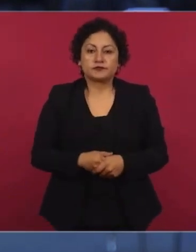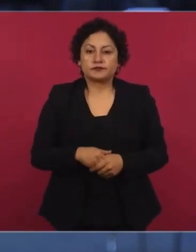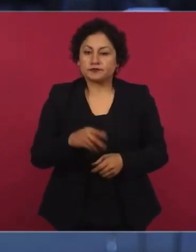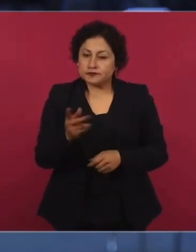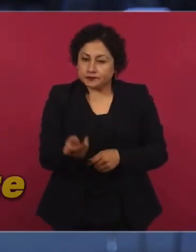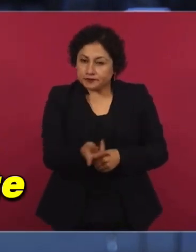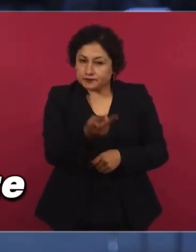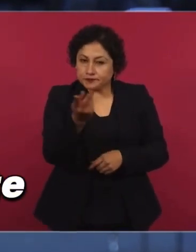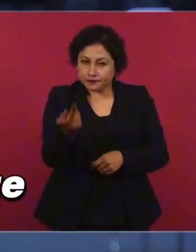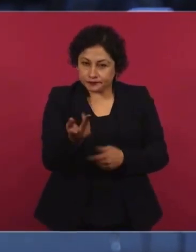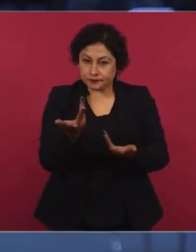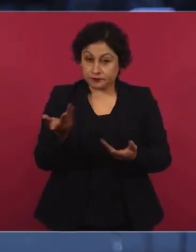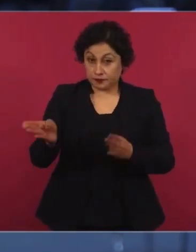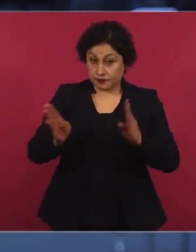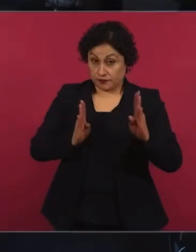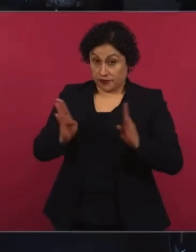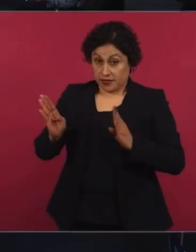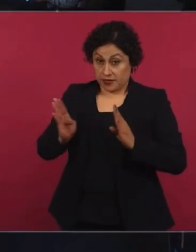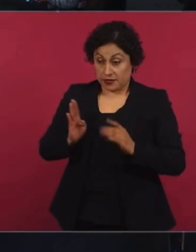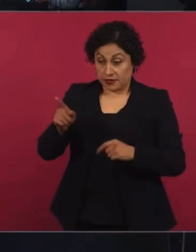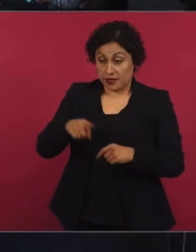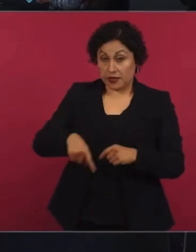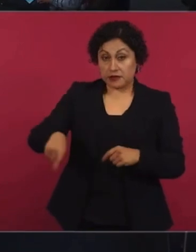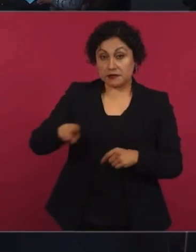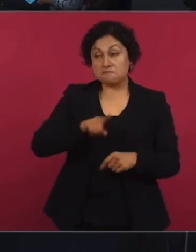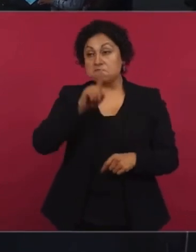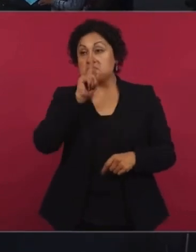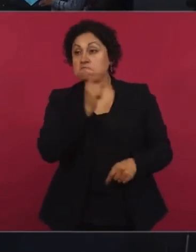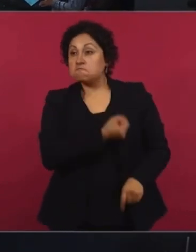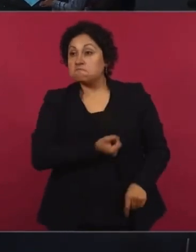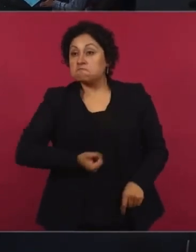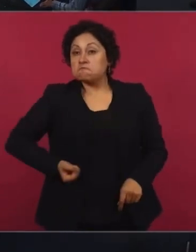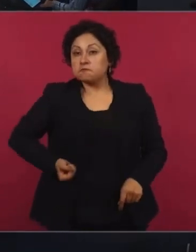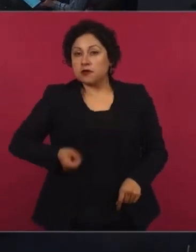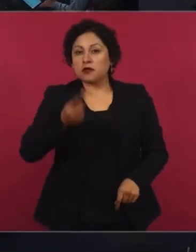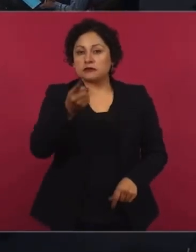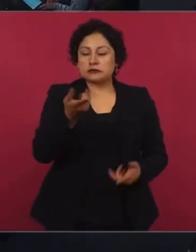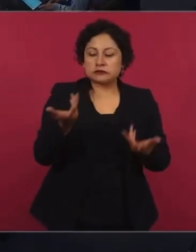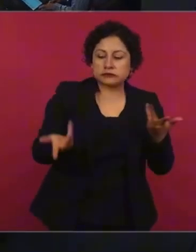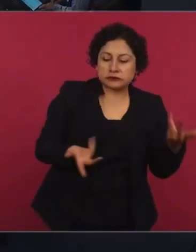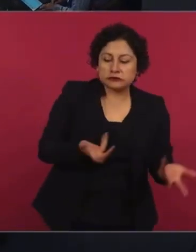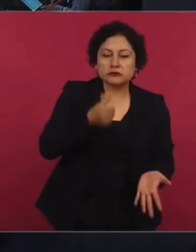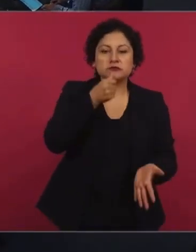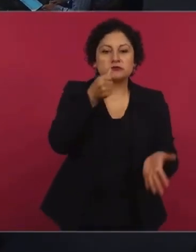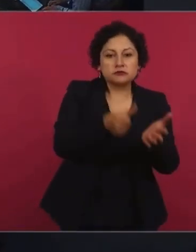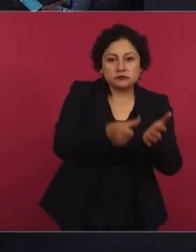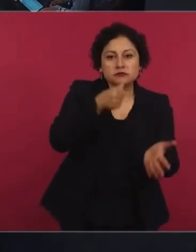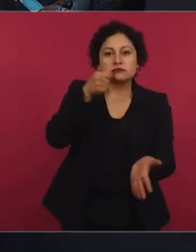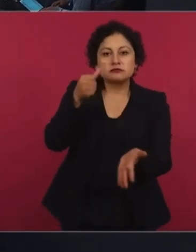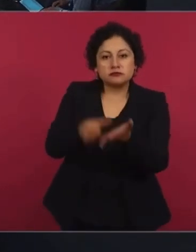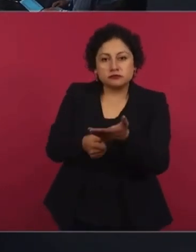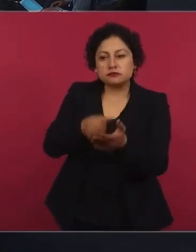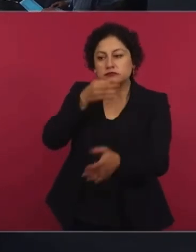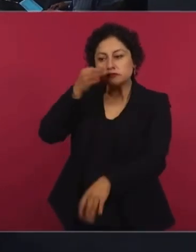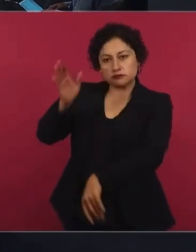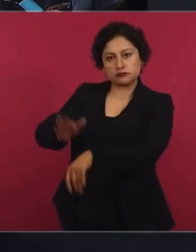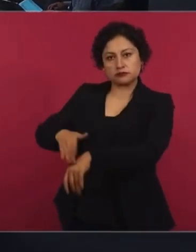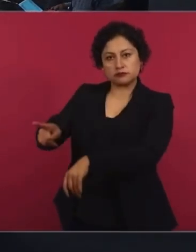¿Hubo resistencias en este sentido, por lo cual usted tuvo que haberse obligado a enviar estas dos cartas al general secretario?